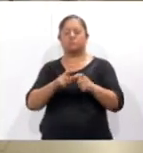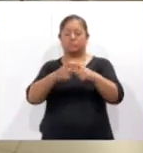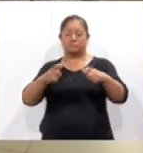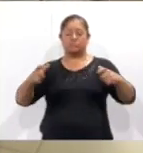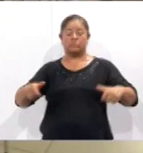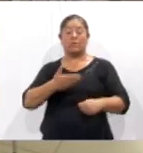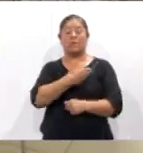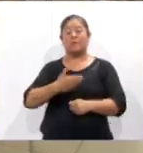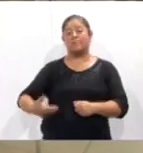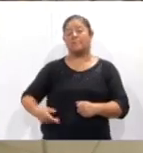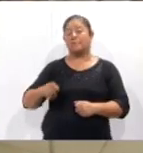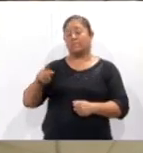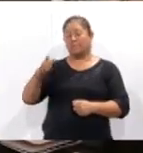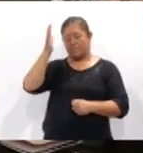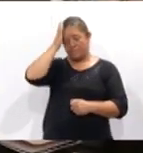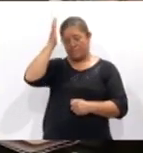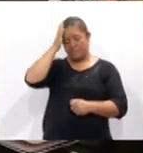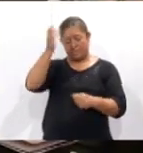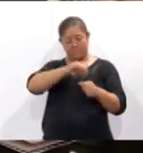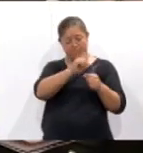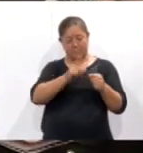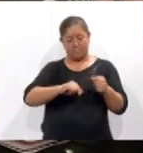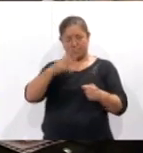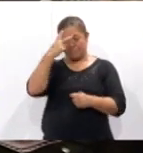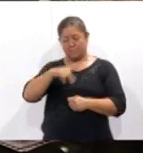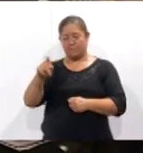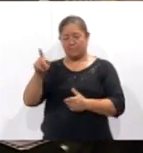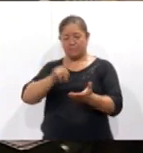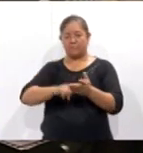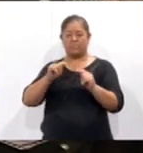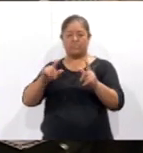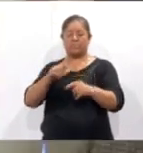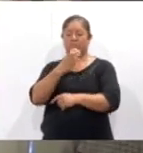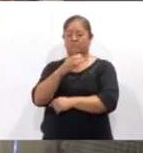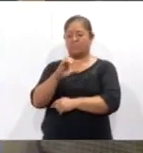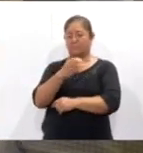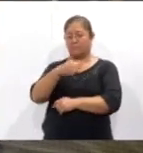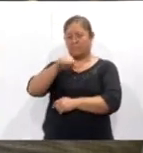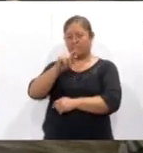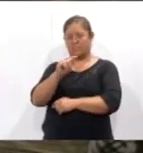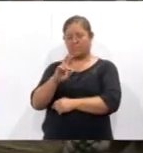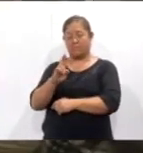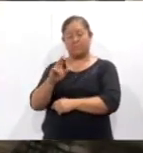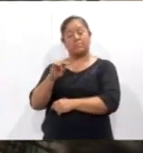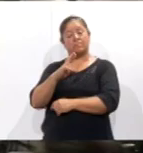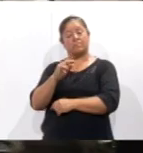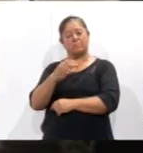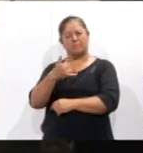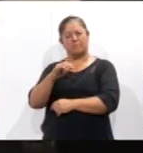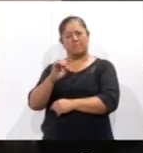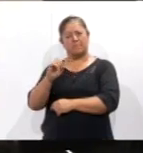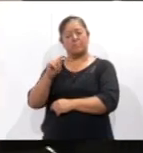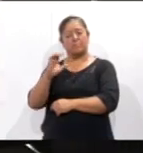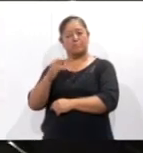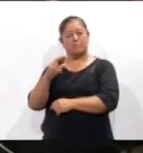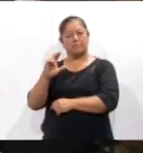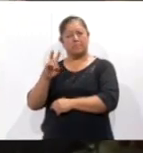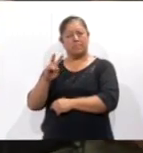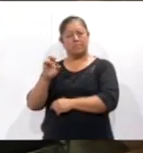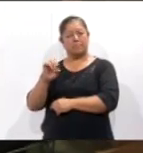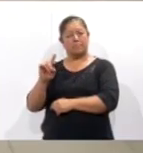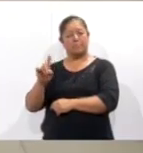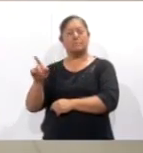presidente de la Confederación Patronal de la República Mexicana en Tlaxcala, César Reyes Chávez, señaló el objetivo para convocar al foro por